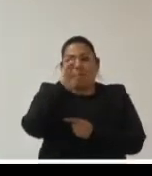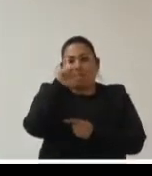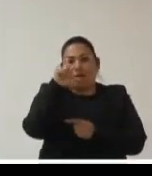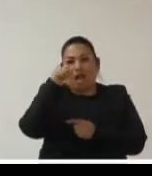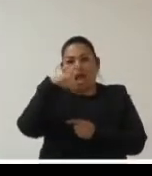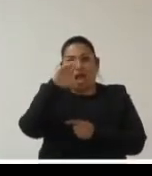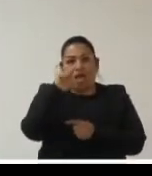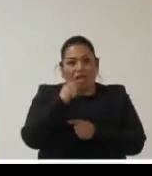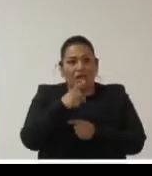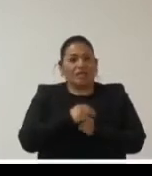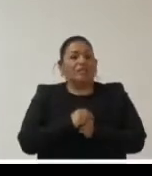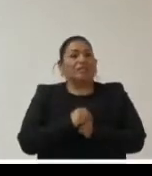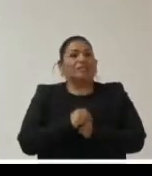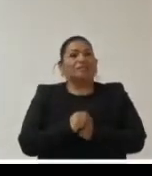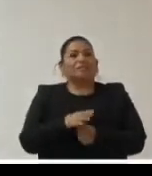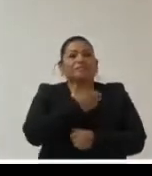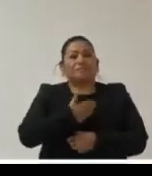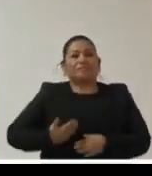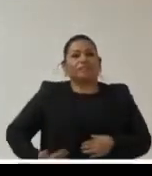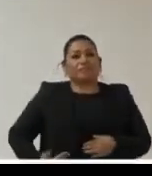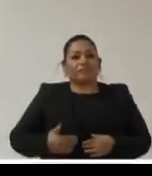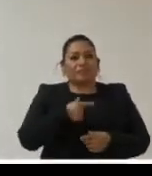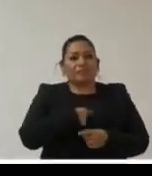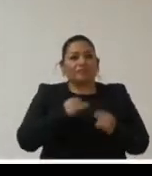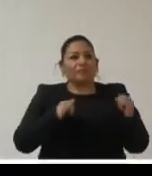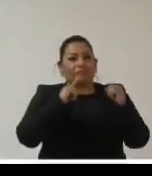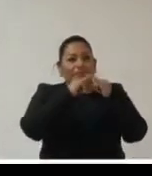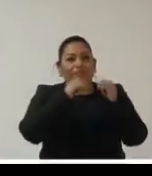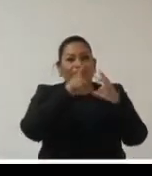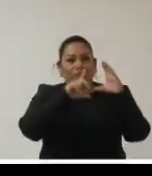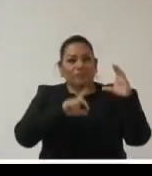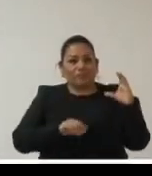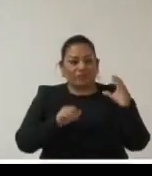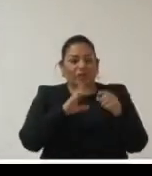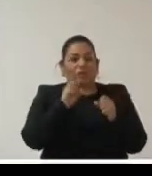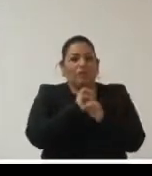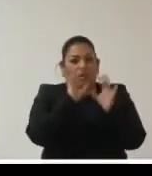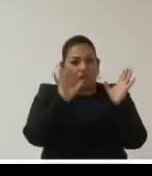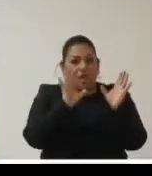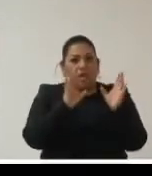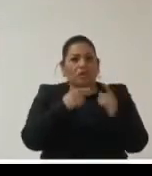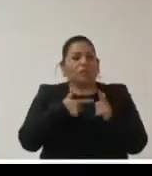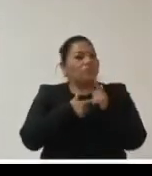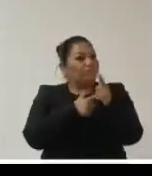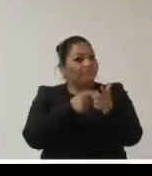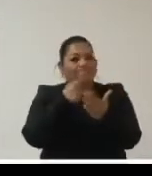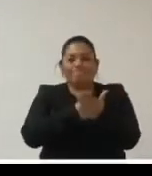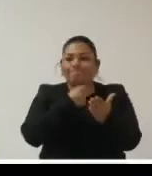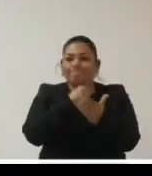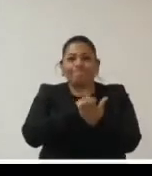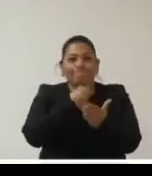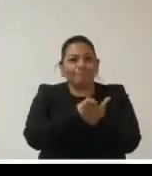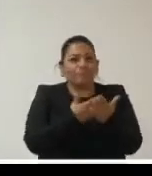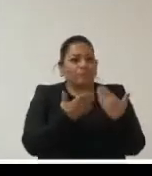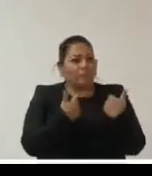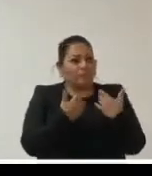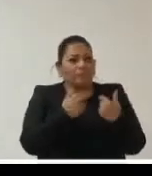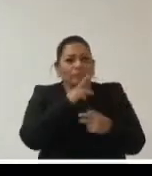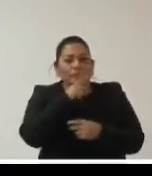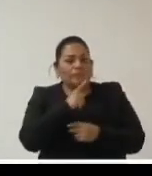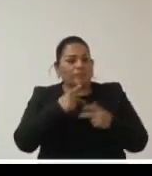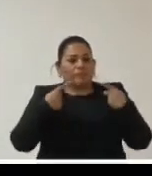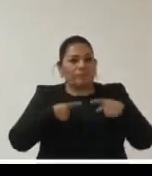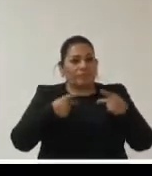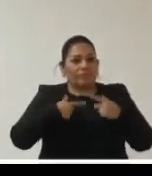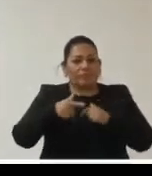Ibarra por su nombramiento como presidenta del Instituto Nacional de Transparencia seguiré insistiendo que no hay mejor persona